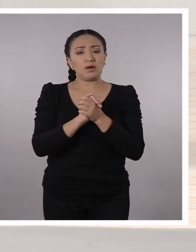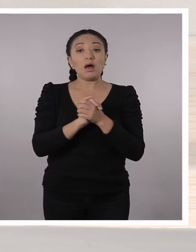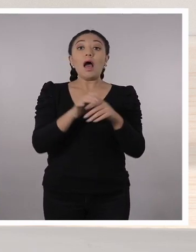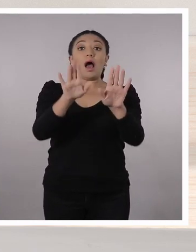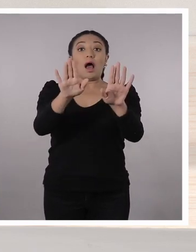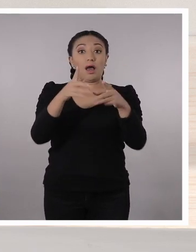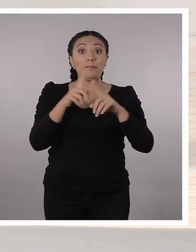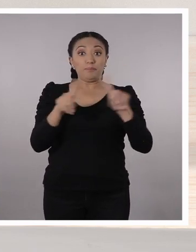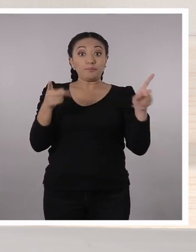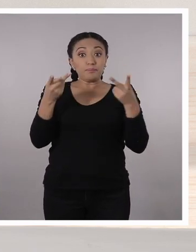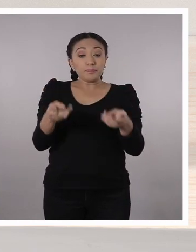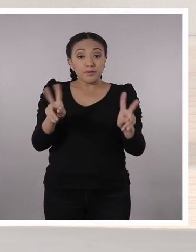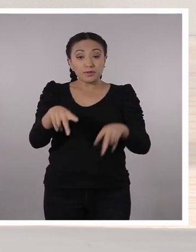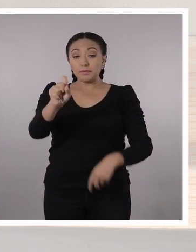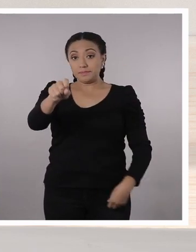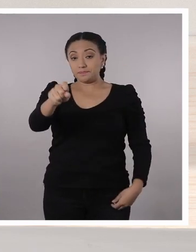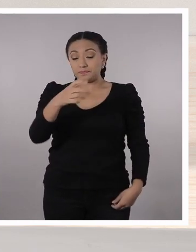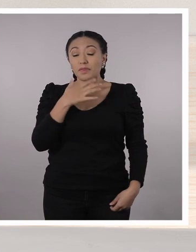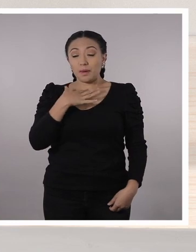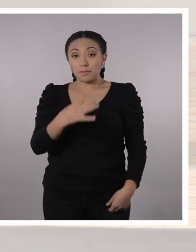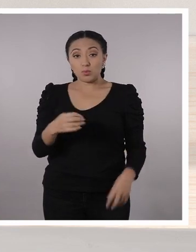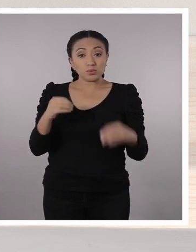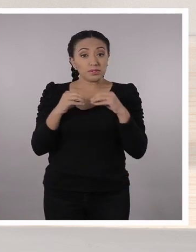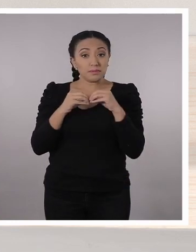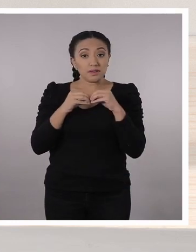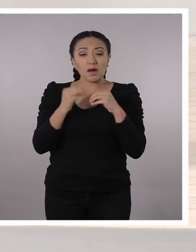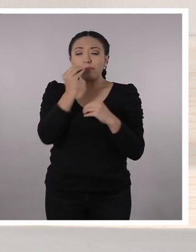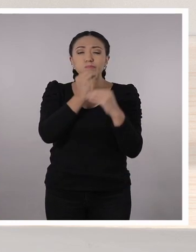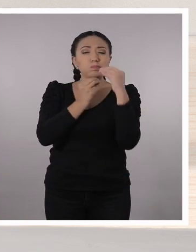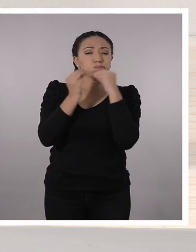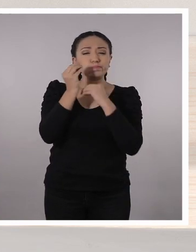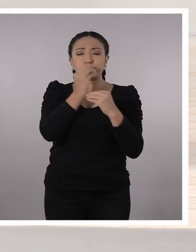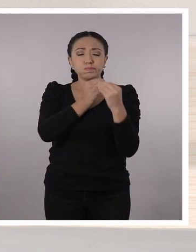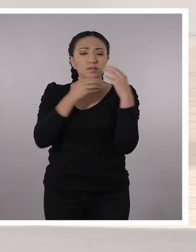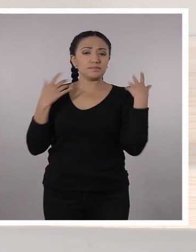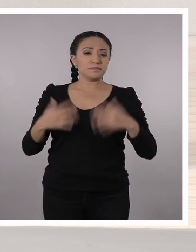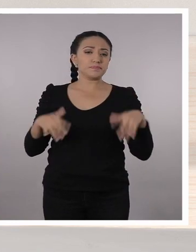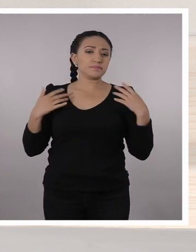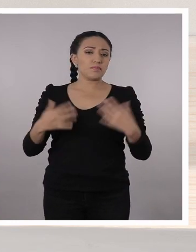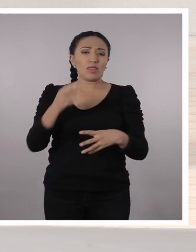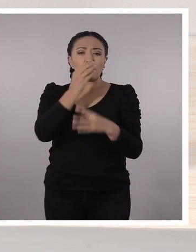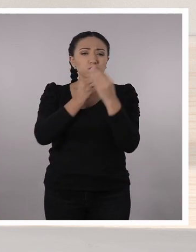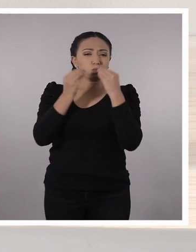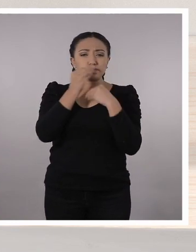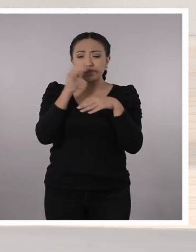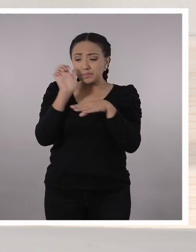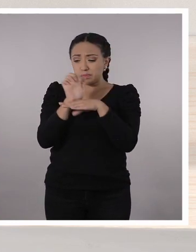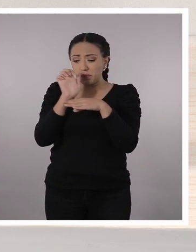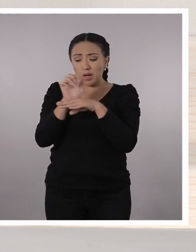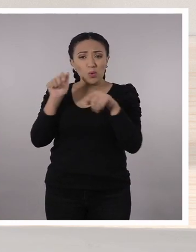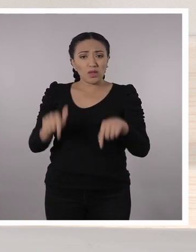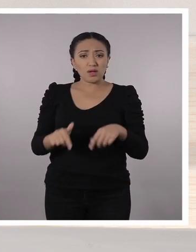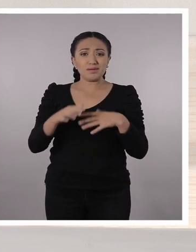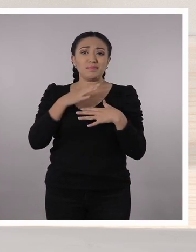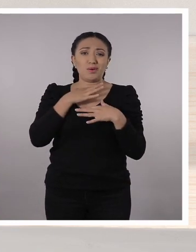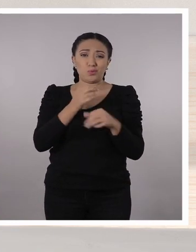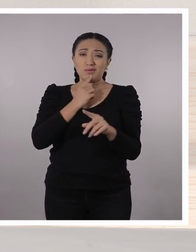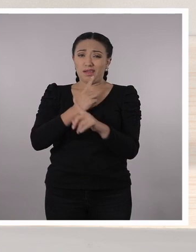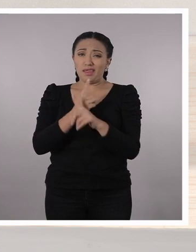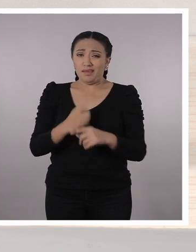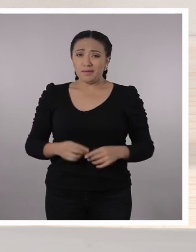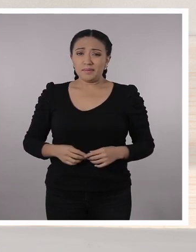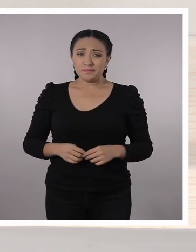Pero además, ¿saben qué es lo que más me gusta a mí? La comida. La comida en Ecuador es exquisita.